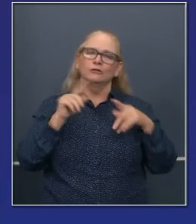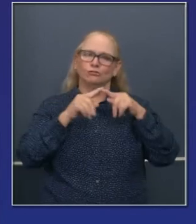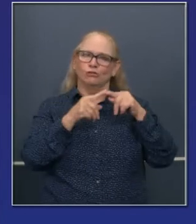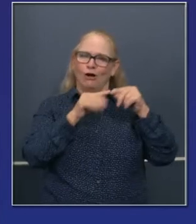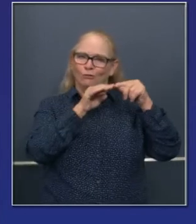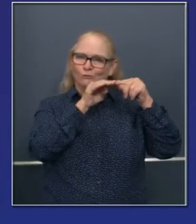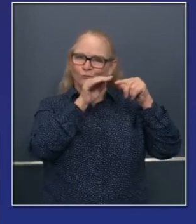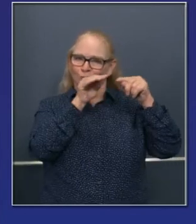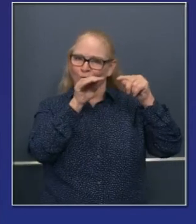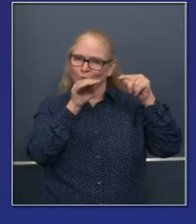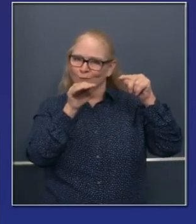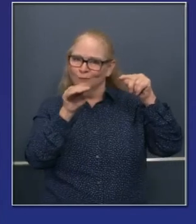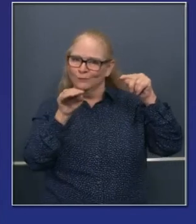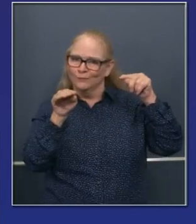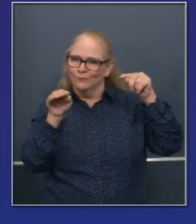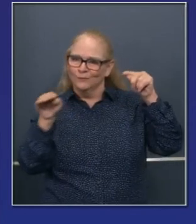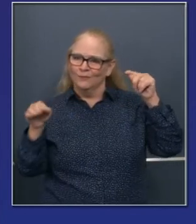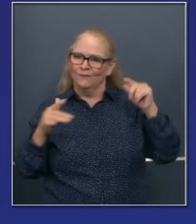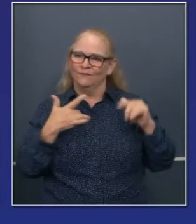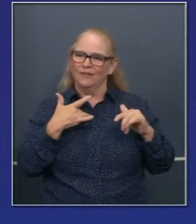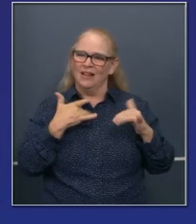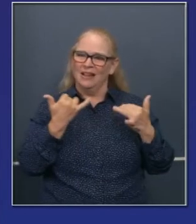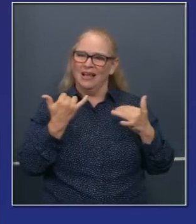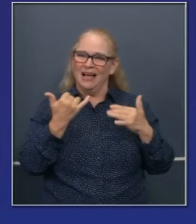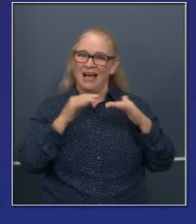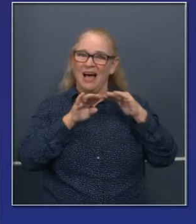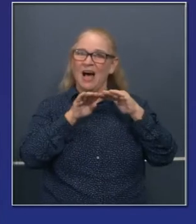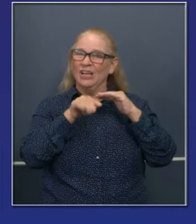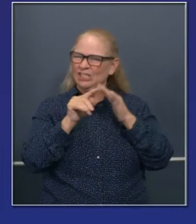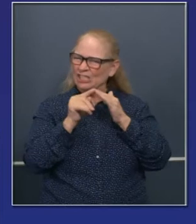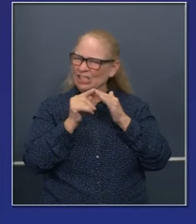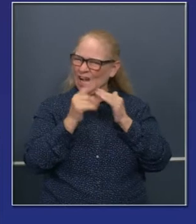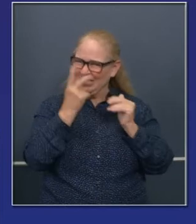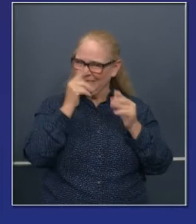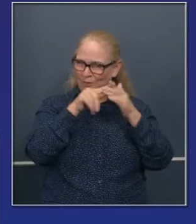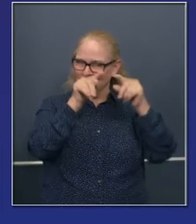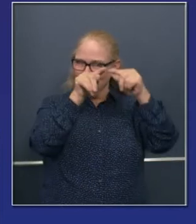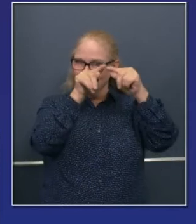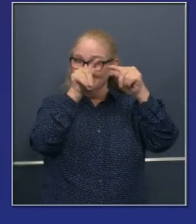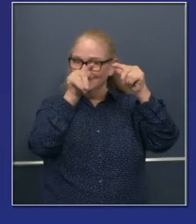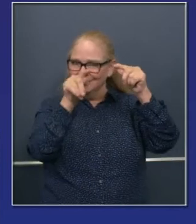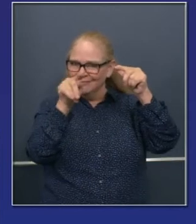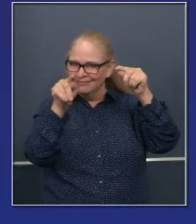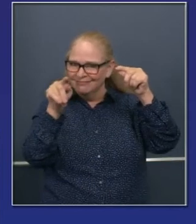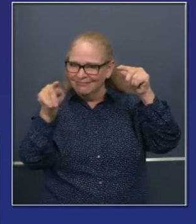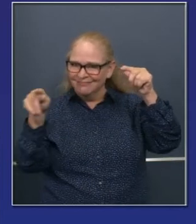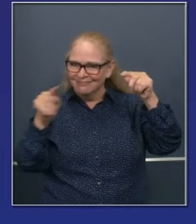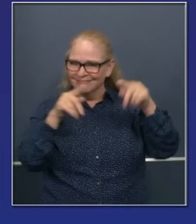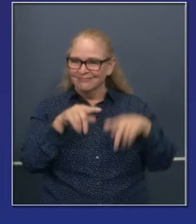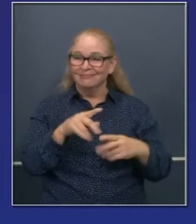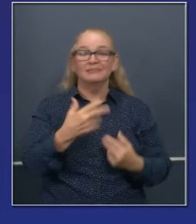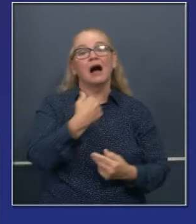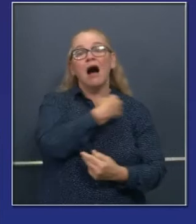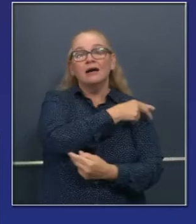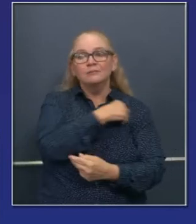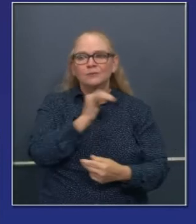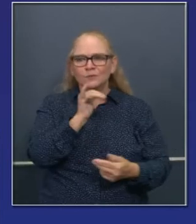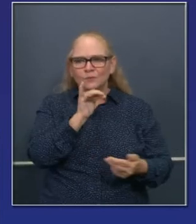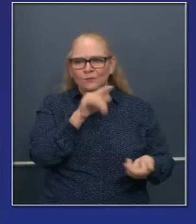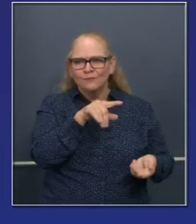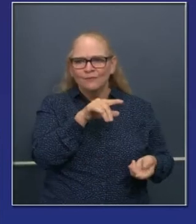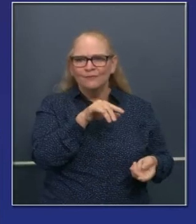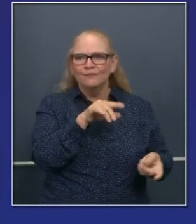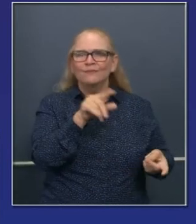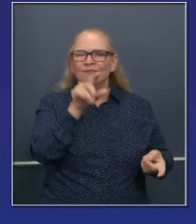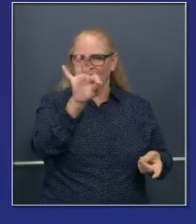ahora acercándonos al final de esta pandemia. Brevemente, vamos a tomar unos puntos más. Las hospitalizaciones, estos son